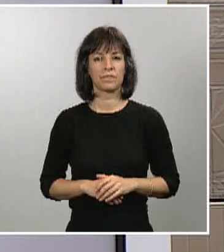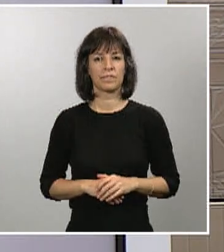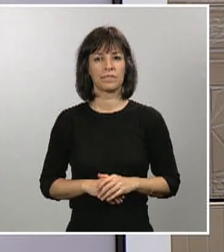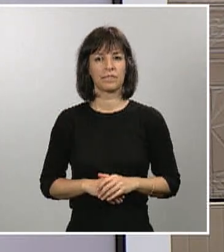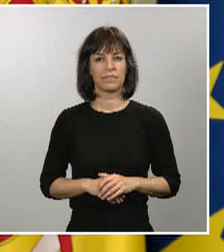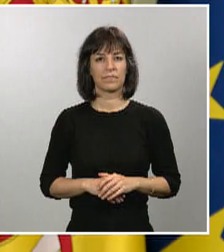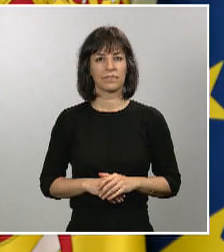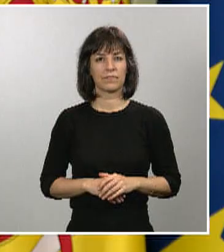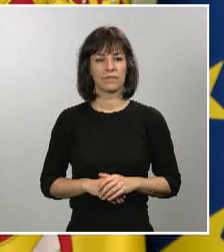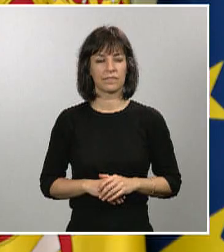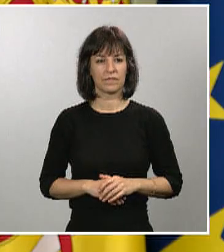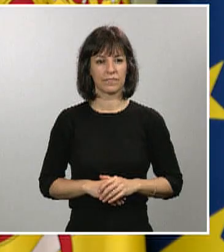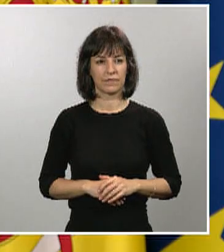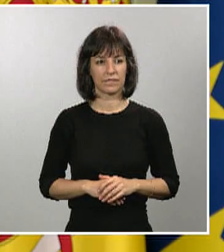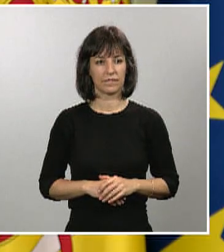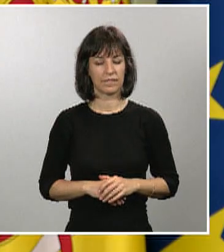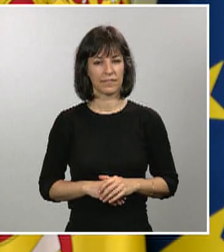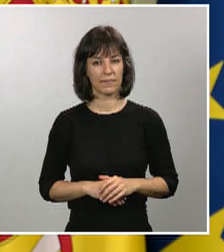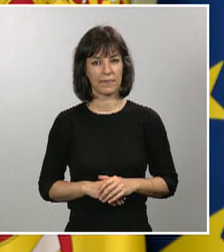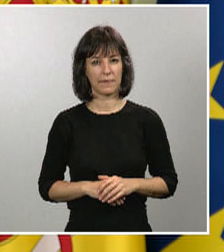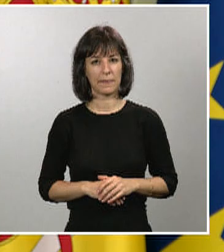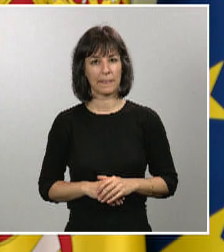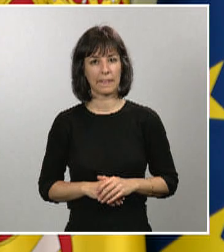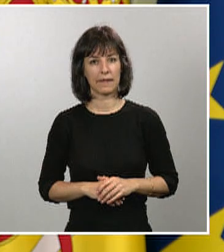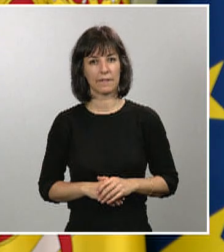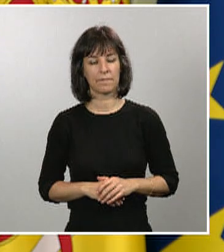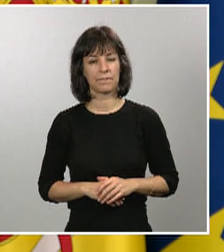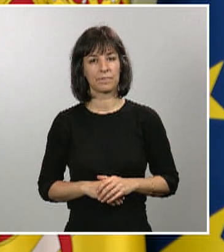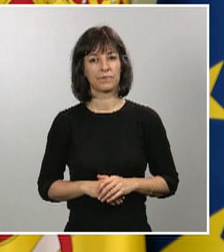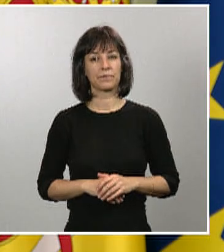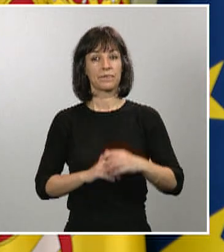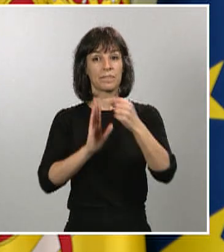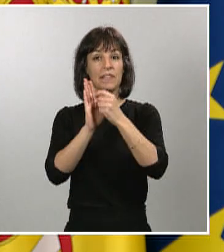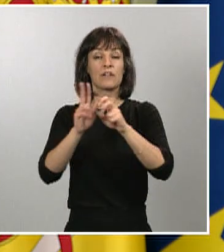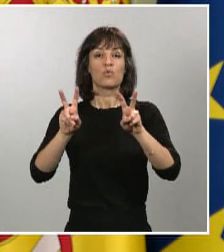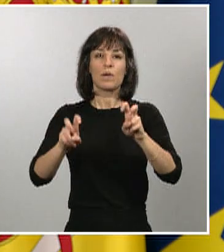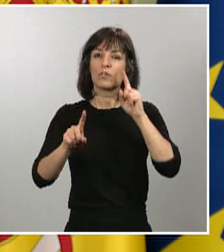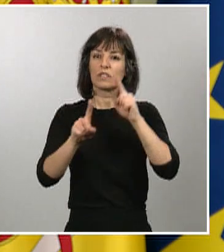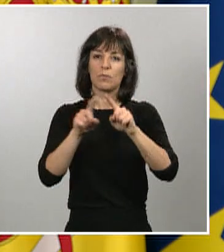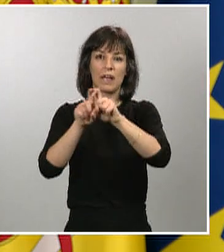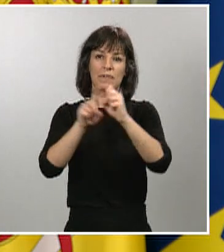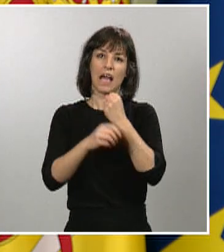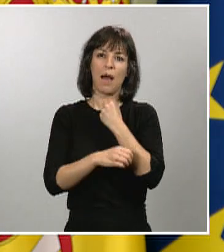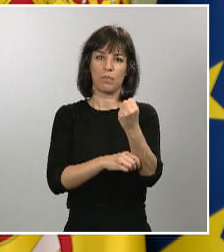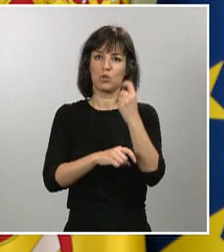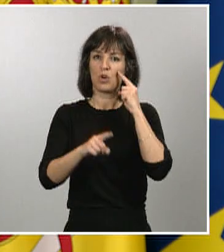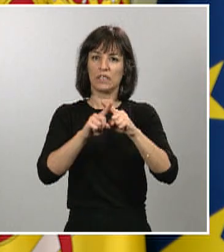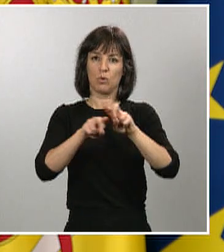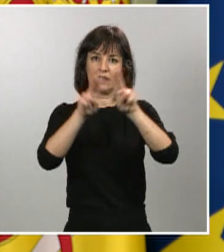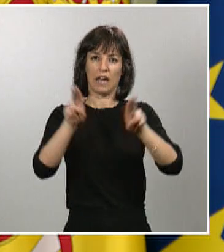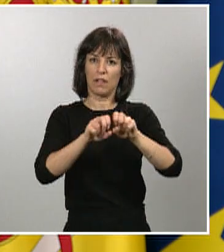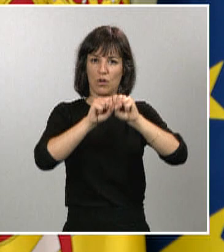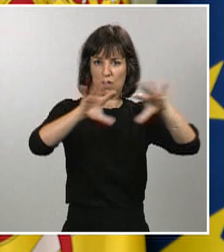relacionadas con el apoyo a la internacionalización de las empresas y, entre ellas, quiero señalar que el ICES